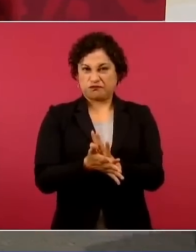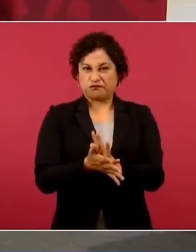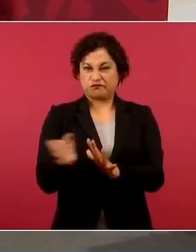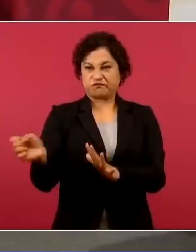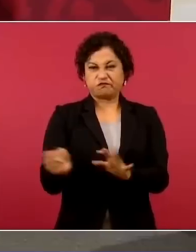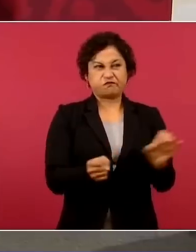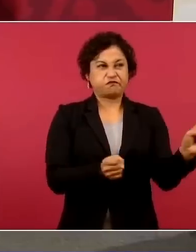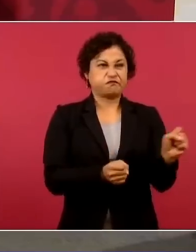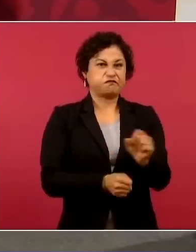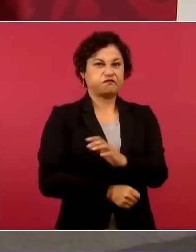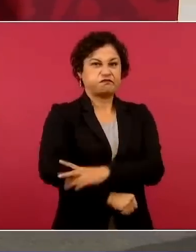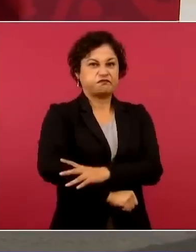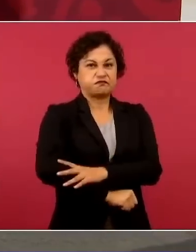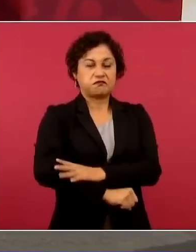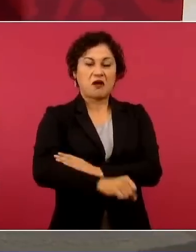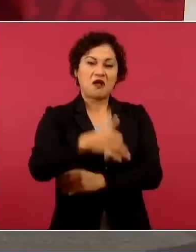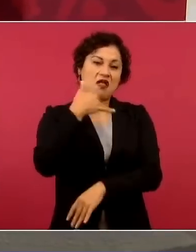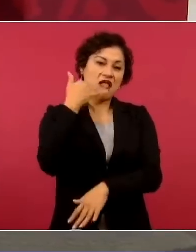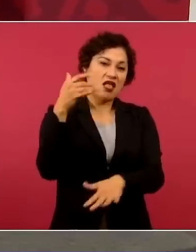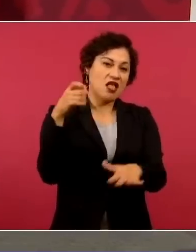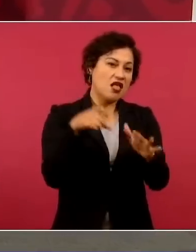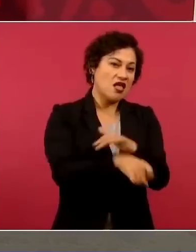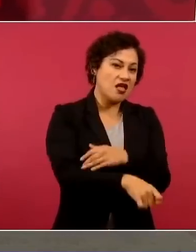corrupción. Ah,